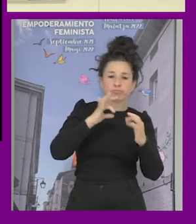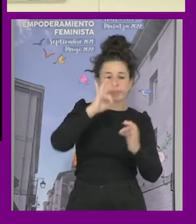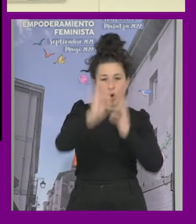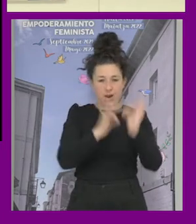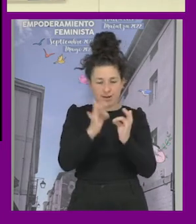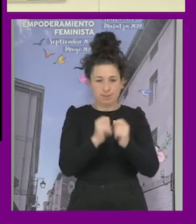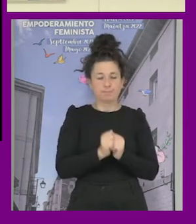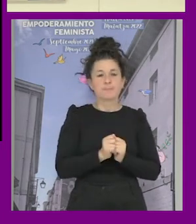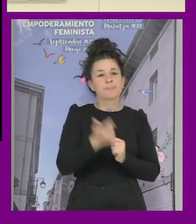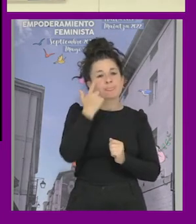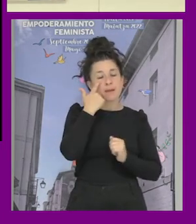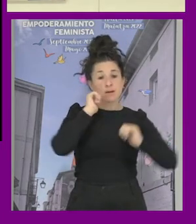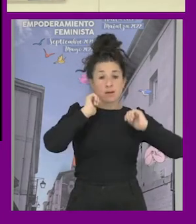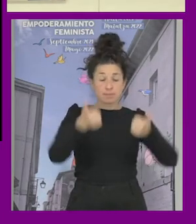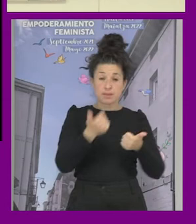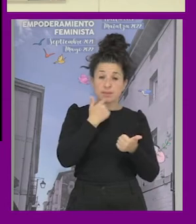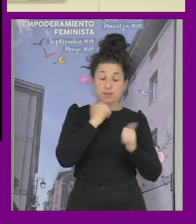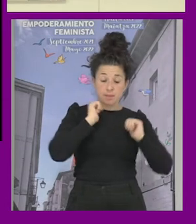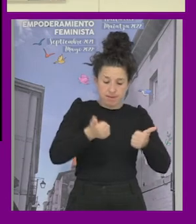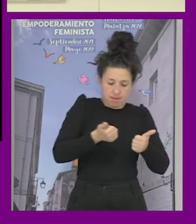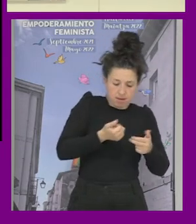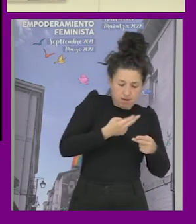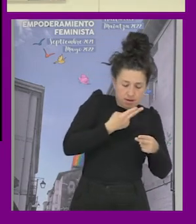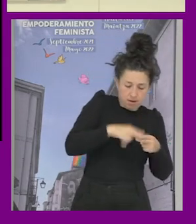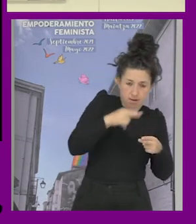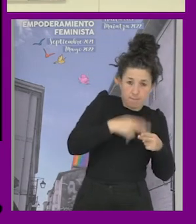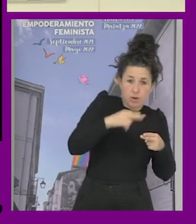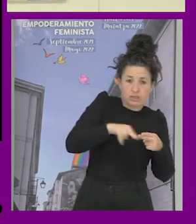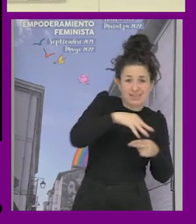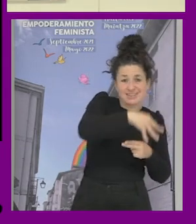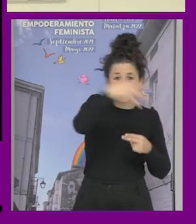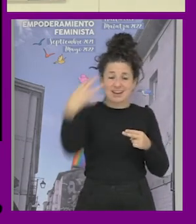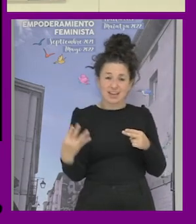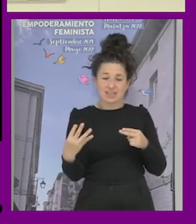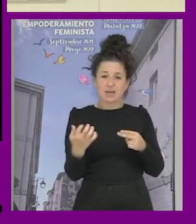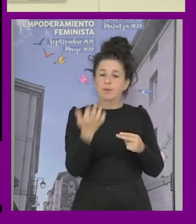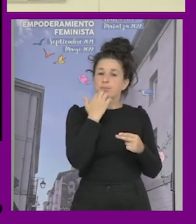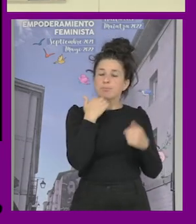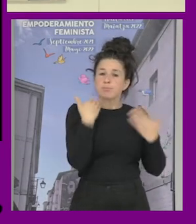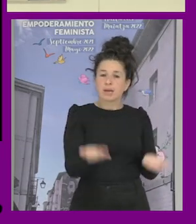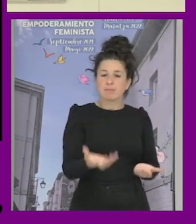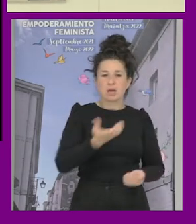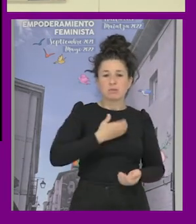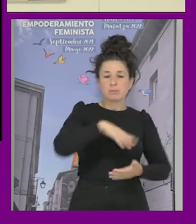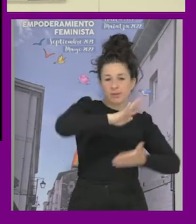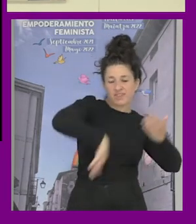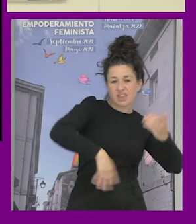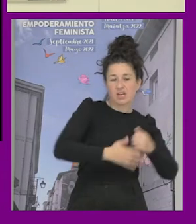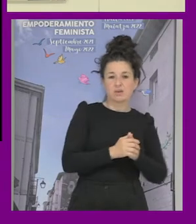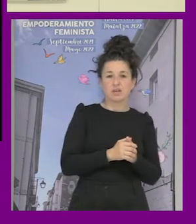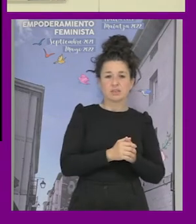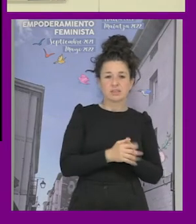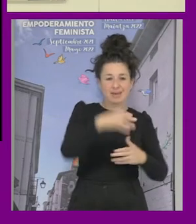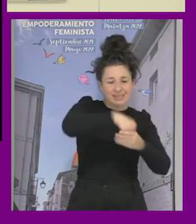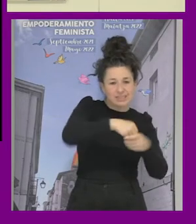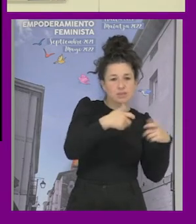como os decía al principio cuando empiezan las políticas el gtb están por ejemplo en el caso del ayuntamiento de barcelona estaban entre derechos